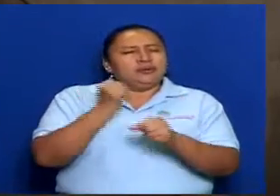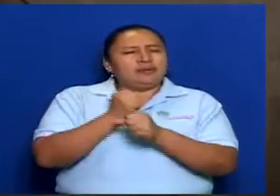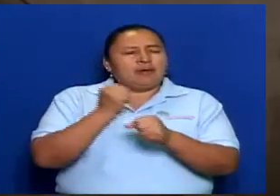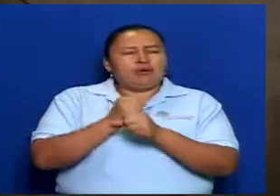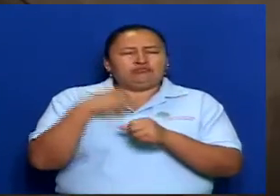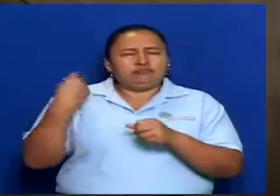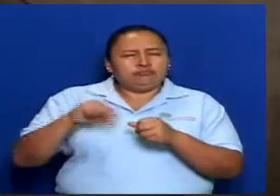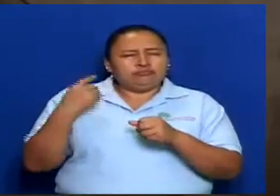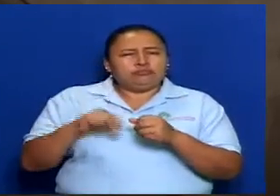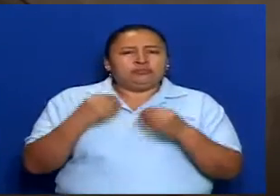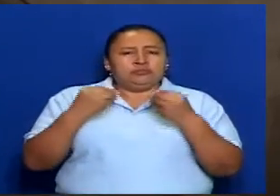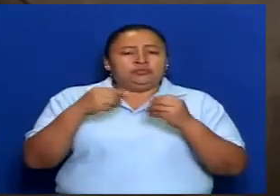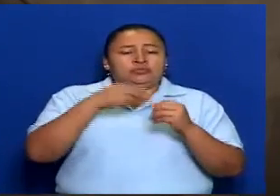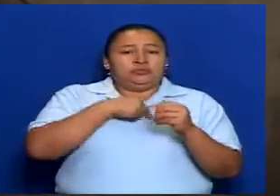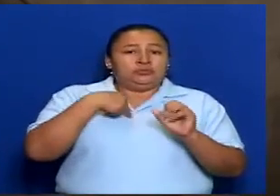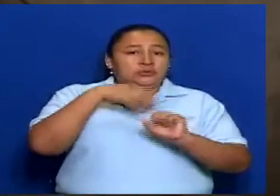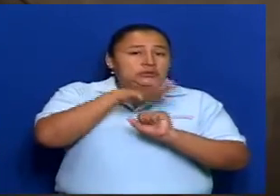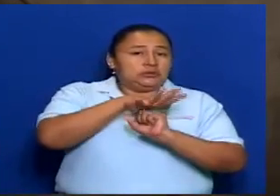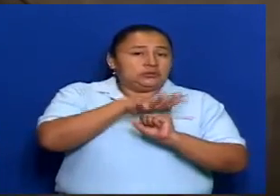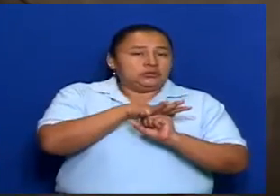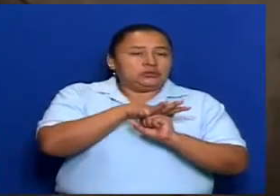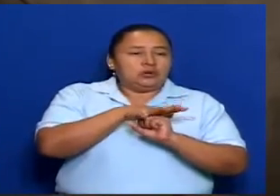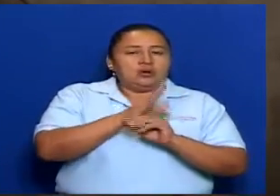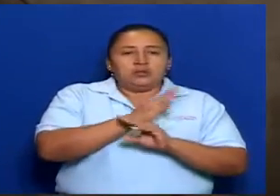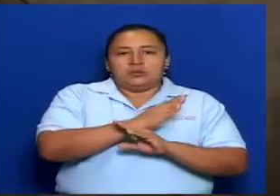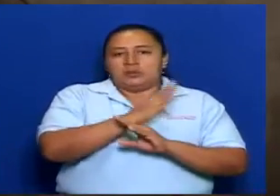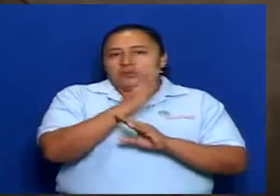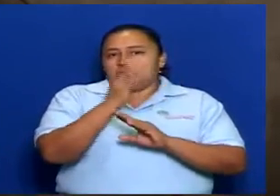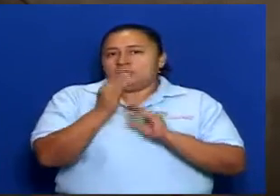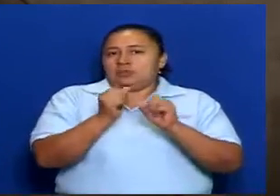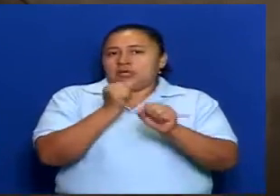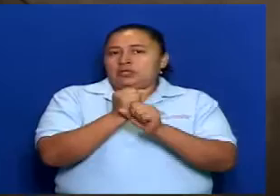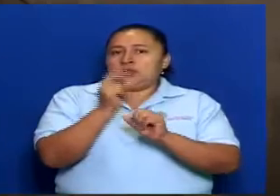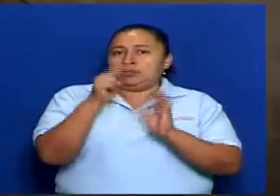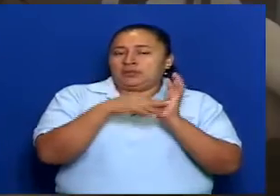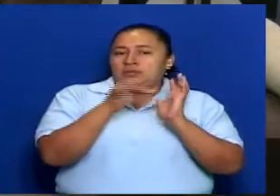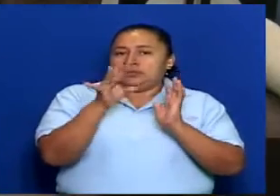Comisión parlamentaria durante el 2015?